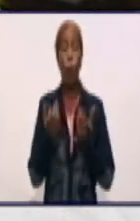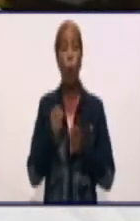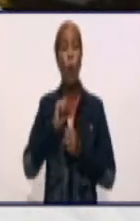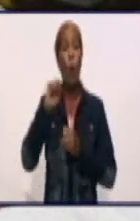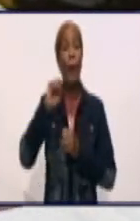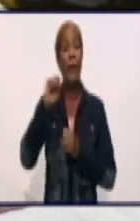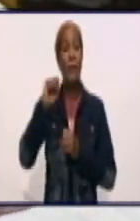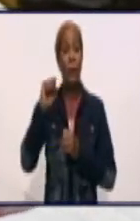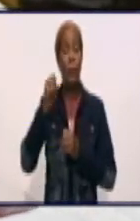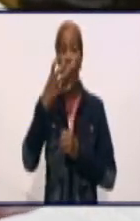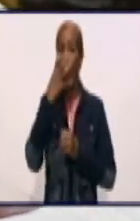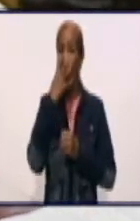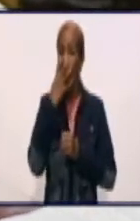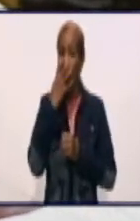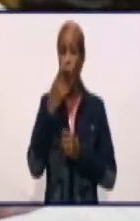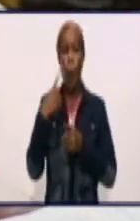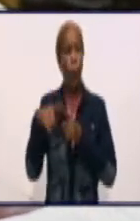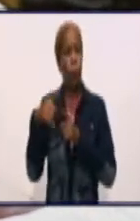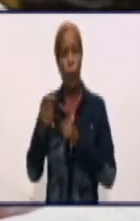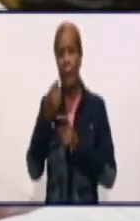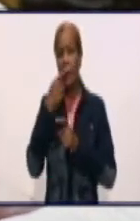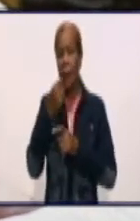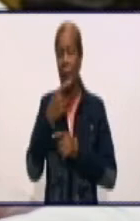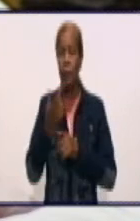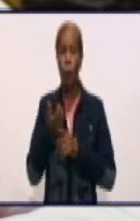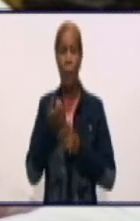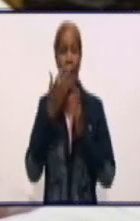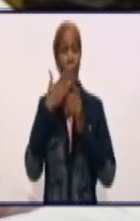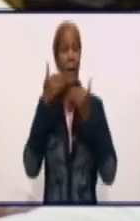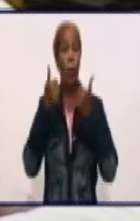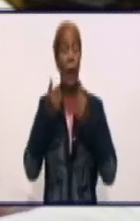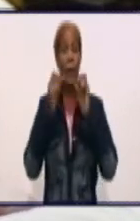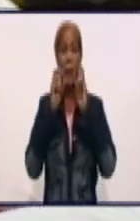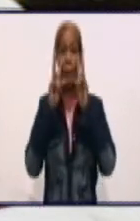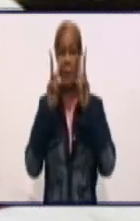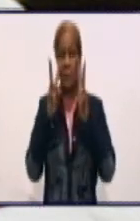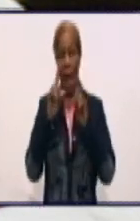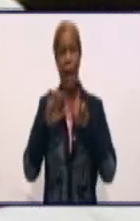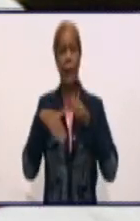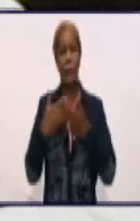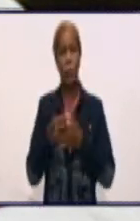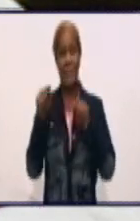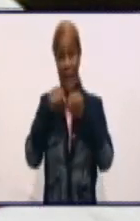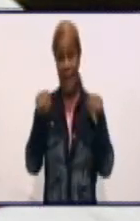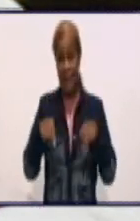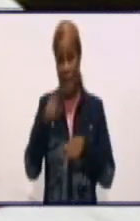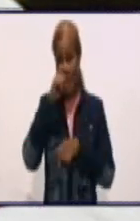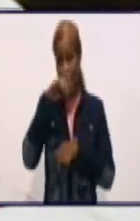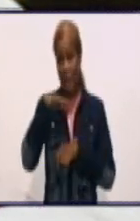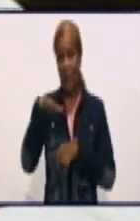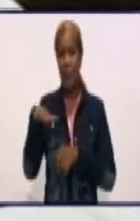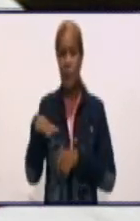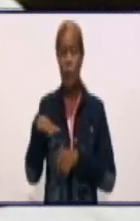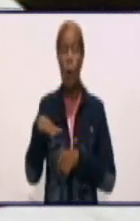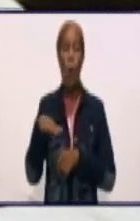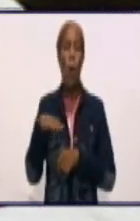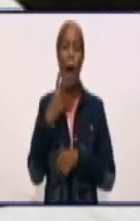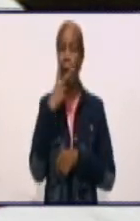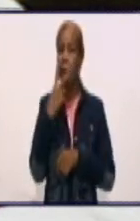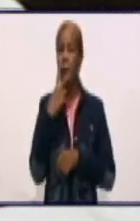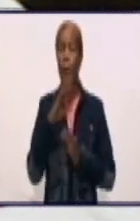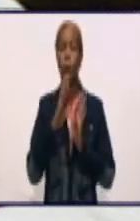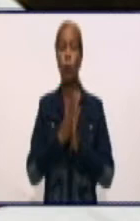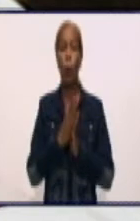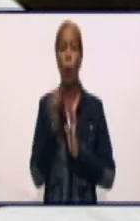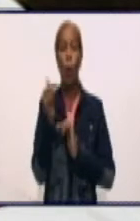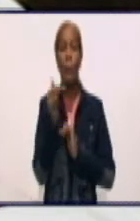a estos niños. En nuestras salas de pediatría nosotros atendemos los niños hasta los 18 años de